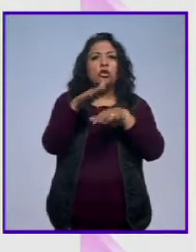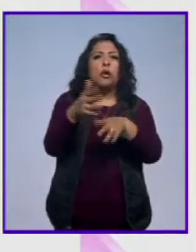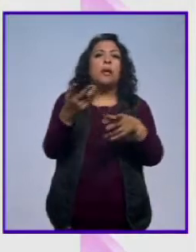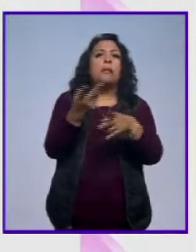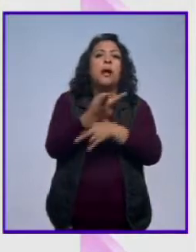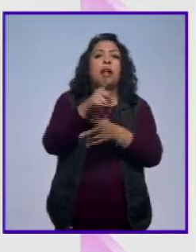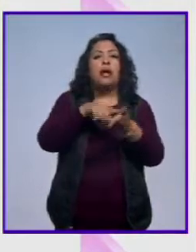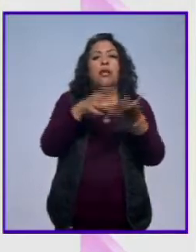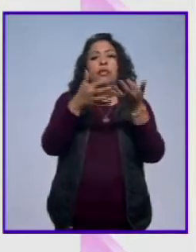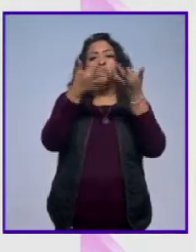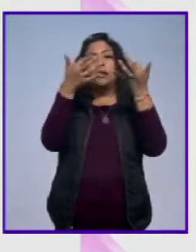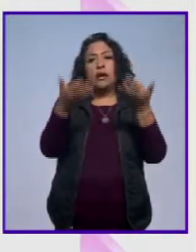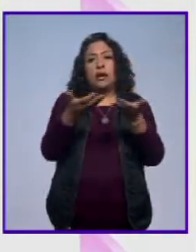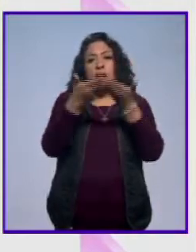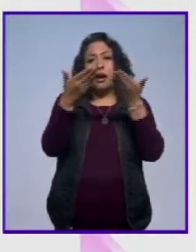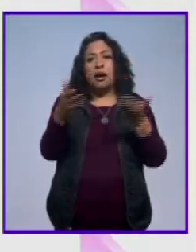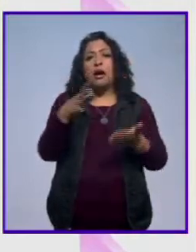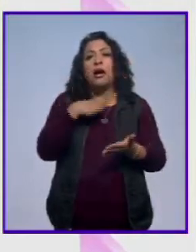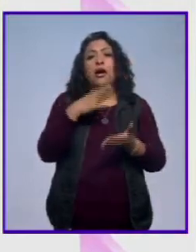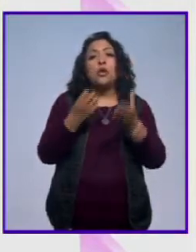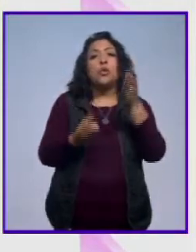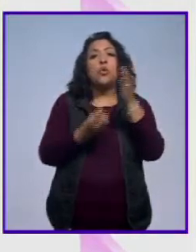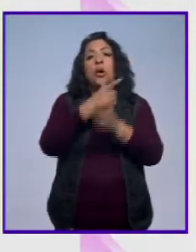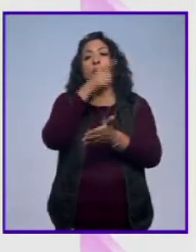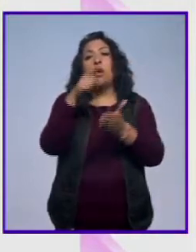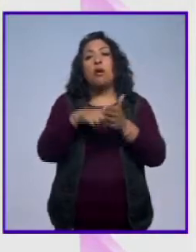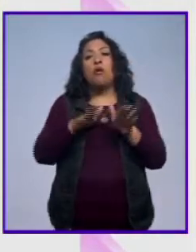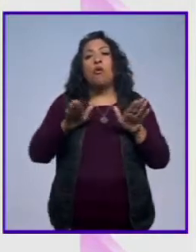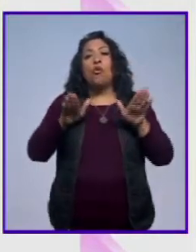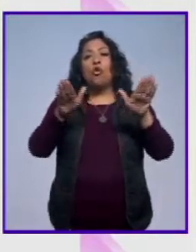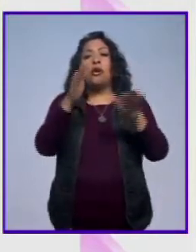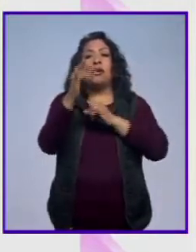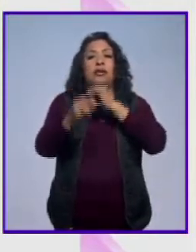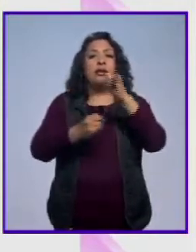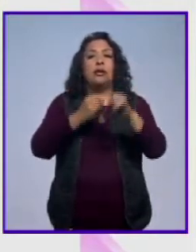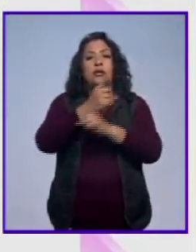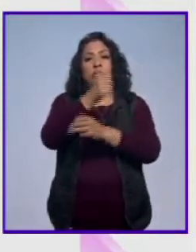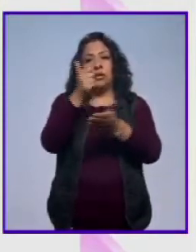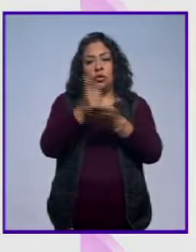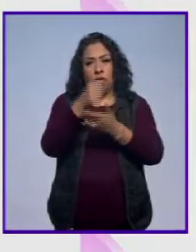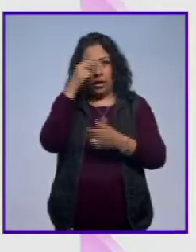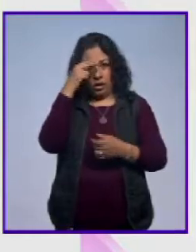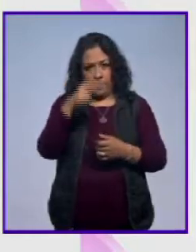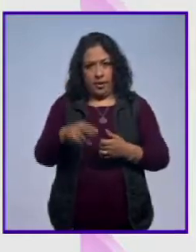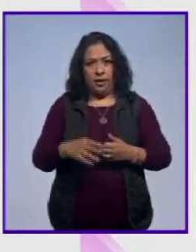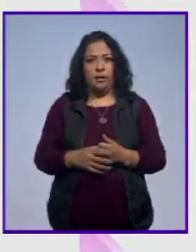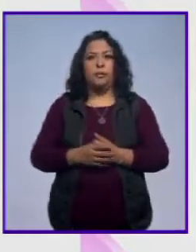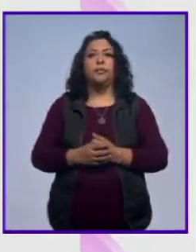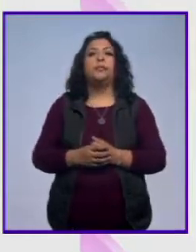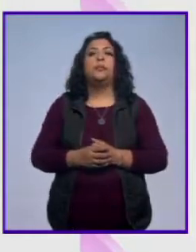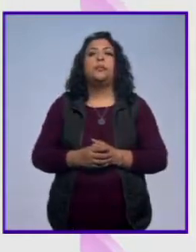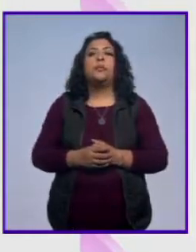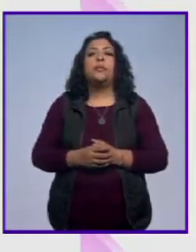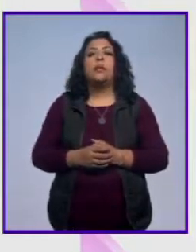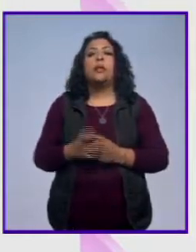terrenos de donde ahora se desarrolla el nuevo aeropuerto internacional de la Ciudad de México. Llamamos Lago de Texcoco,